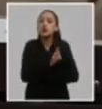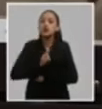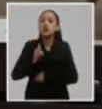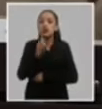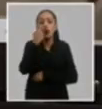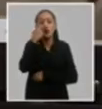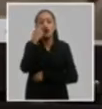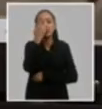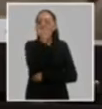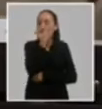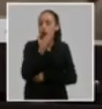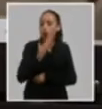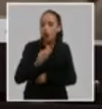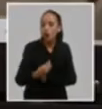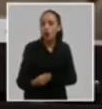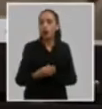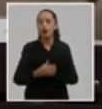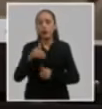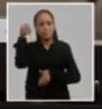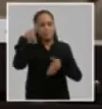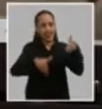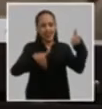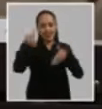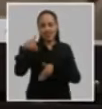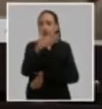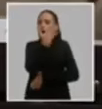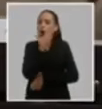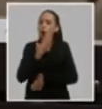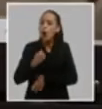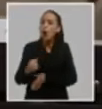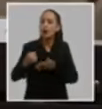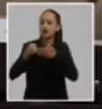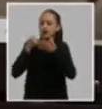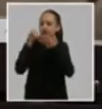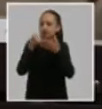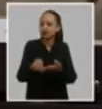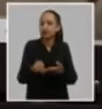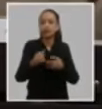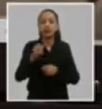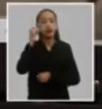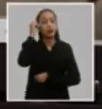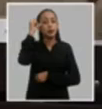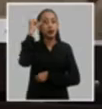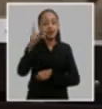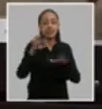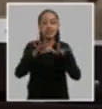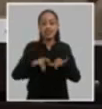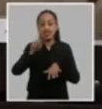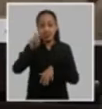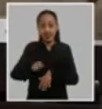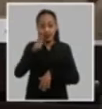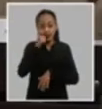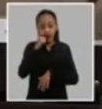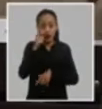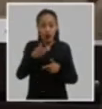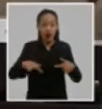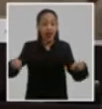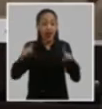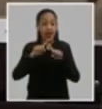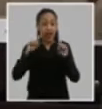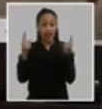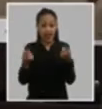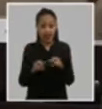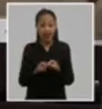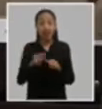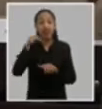hemos visto jóvenes jóvenes participar jóvenes aportar desde la experiencia de secretarios generales del comité del partido en